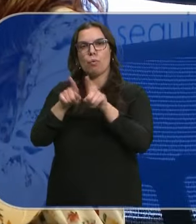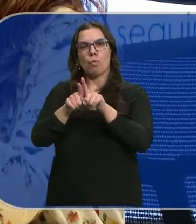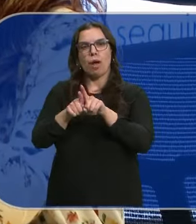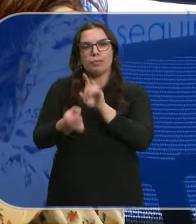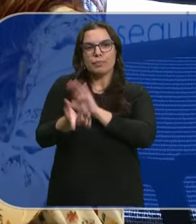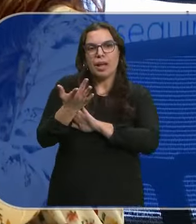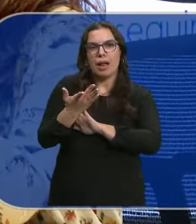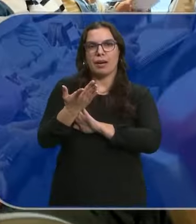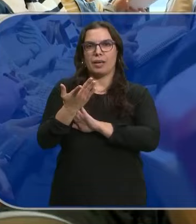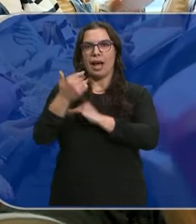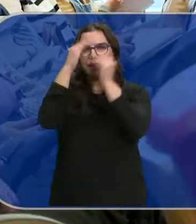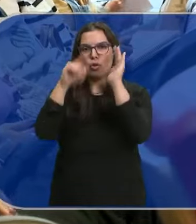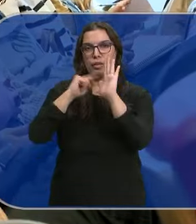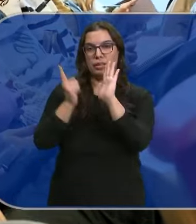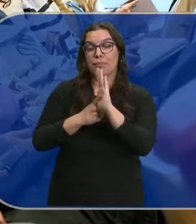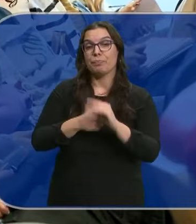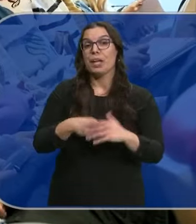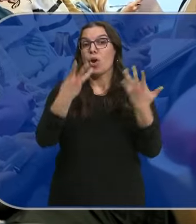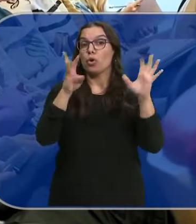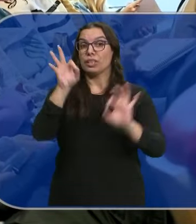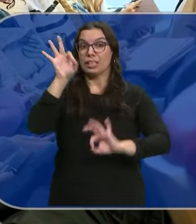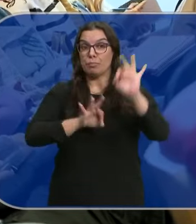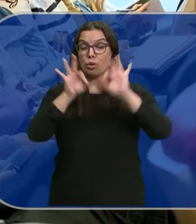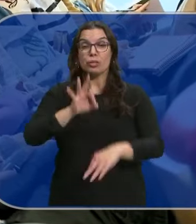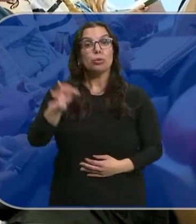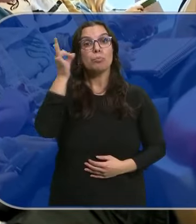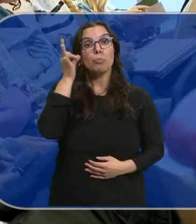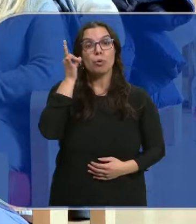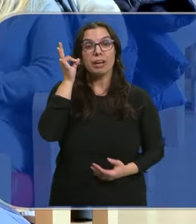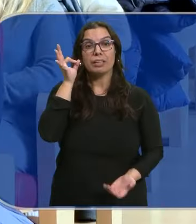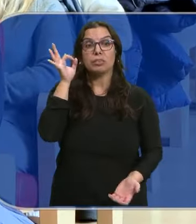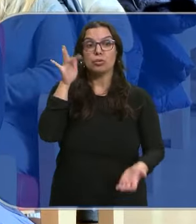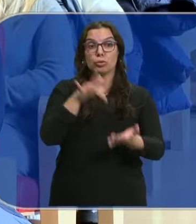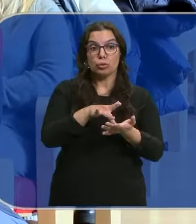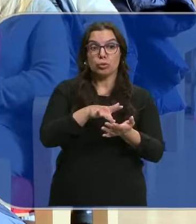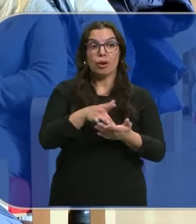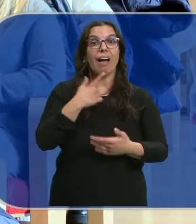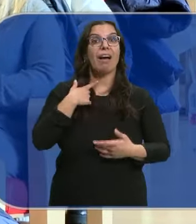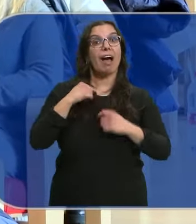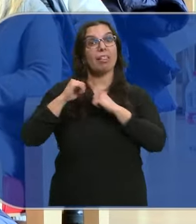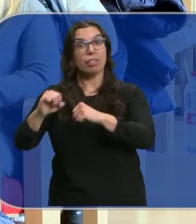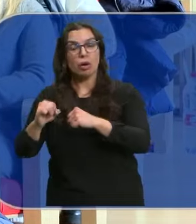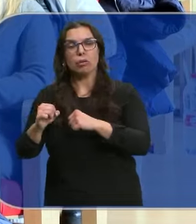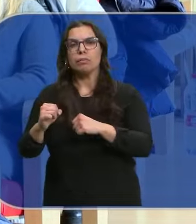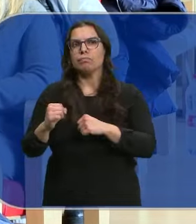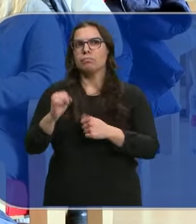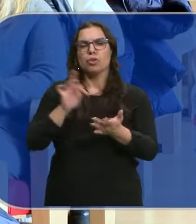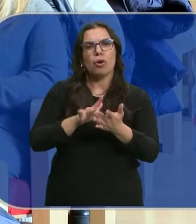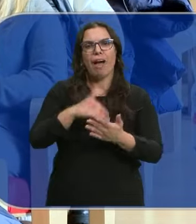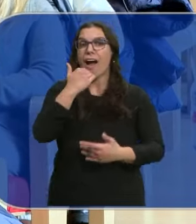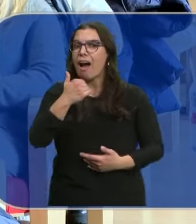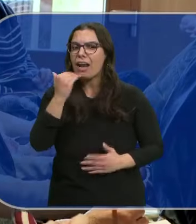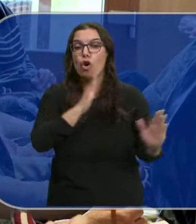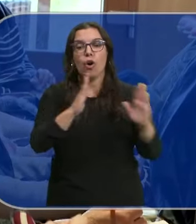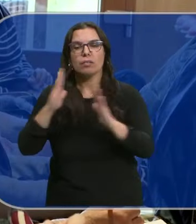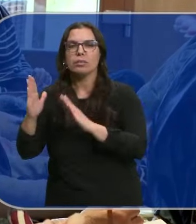en marcha medidas integrales Un 80% de las mujeres Que tienen algún tipo de adicción En algún momento de su vida Han